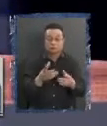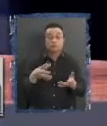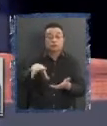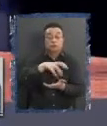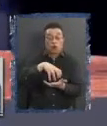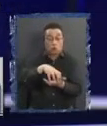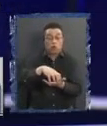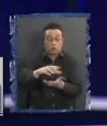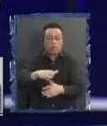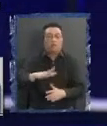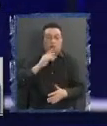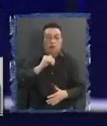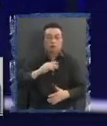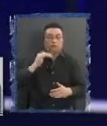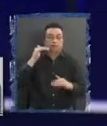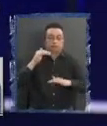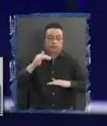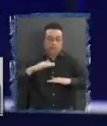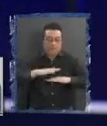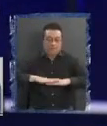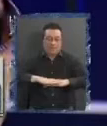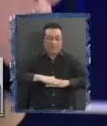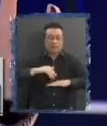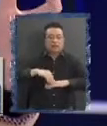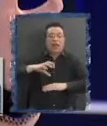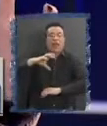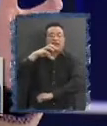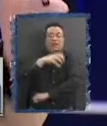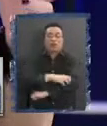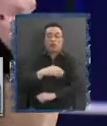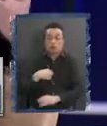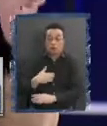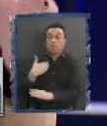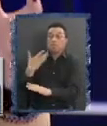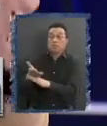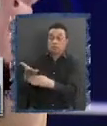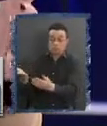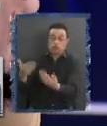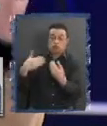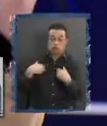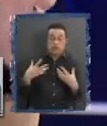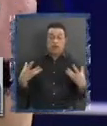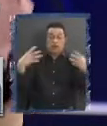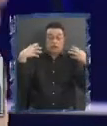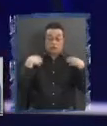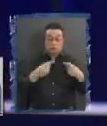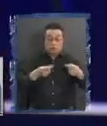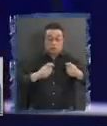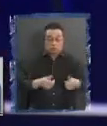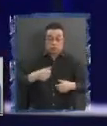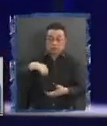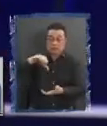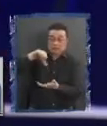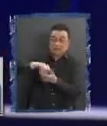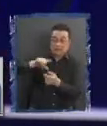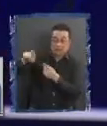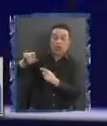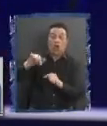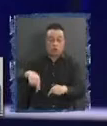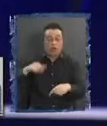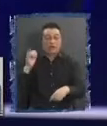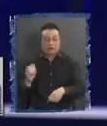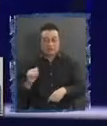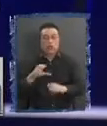base de la región y las comunas no le van a poder pedir transferencia de responsabilidades y competencias a nivel central como hoy día sí lo habilita la actual